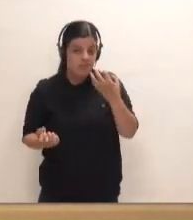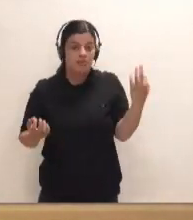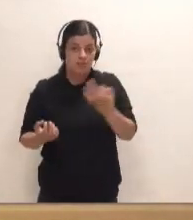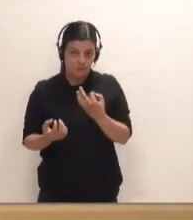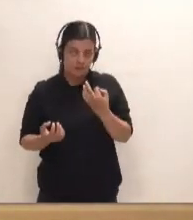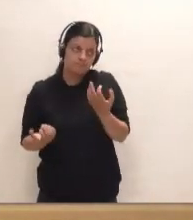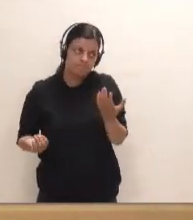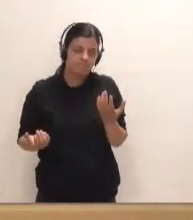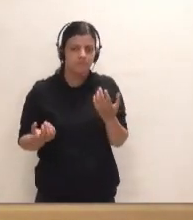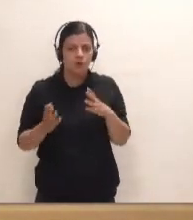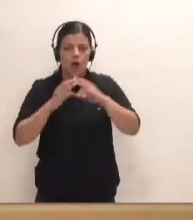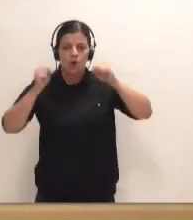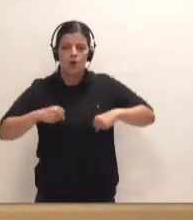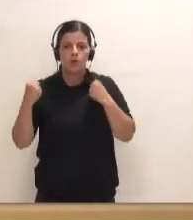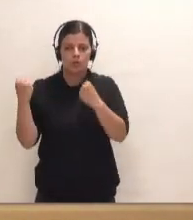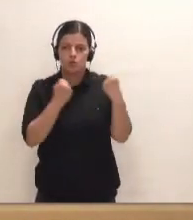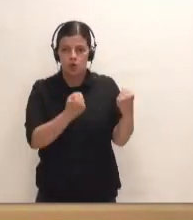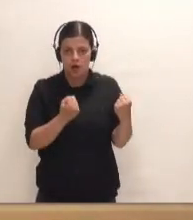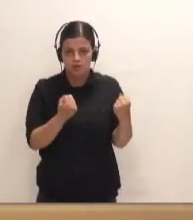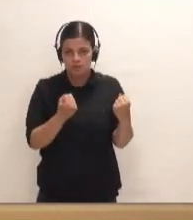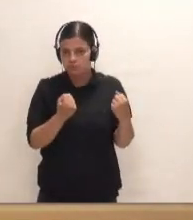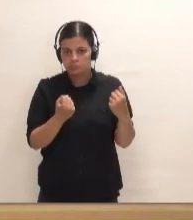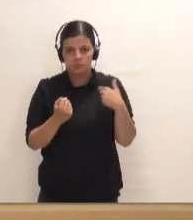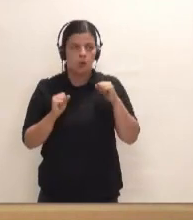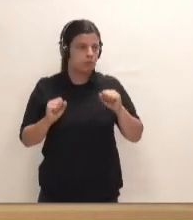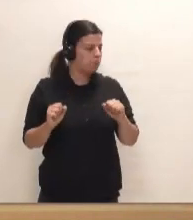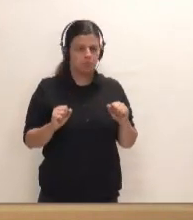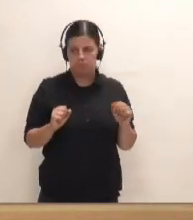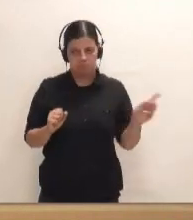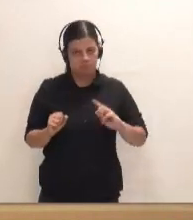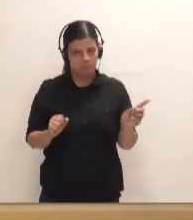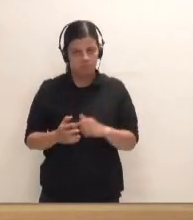un, digamos, un acuerdo institucional, no seré yo el que me oponga,